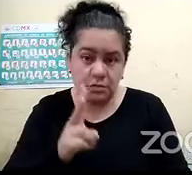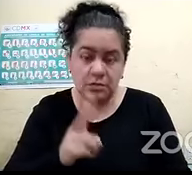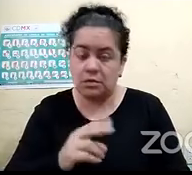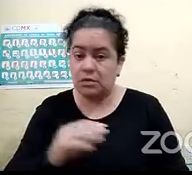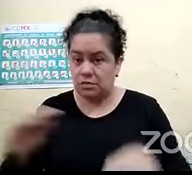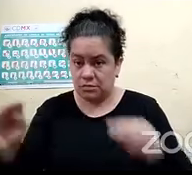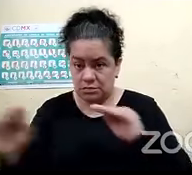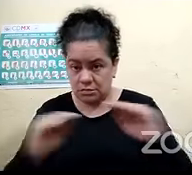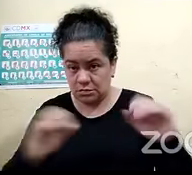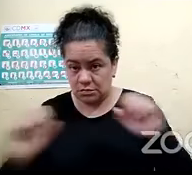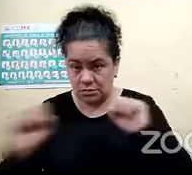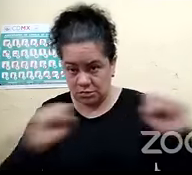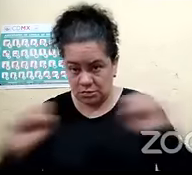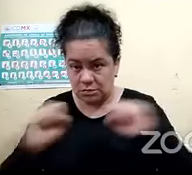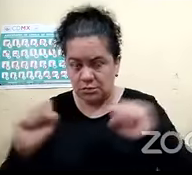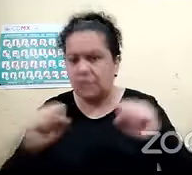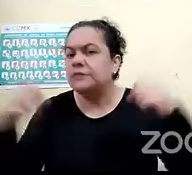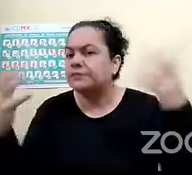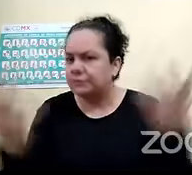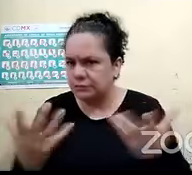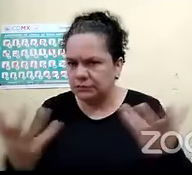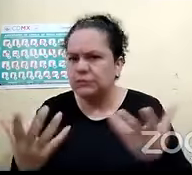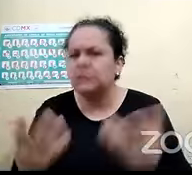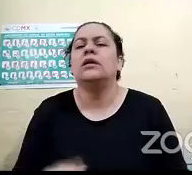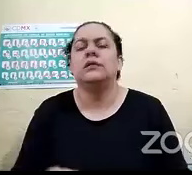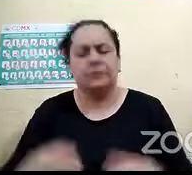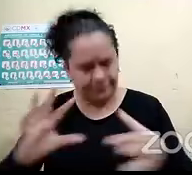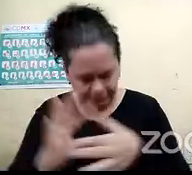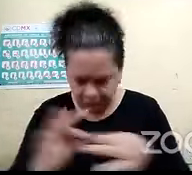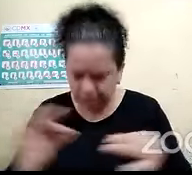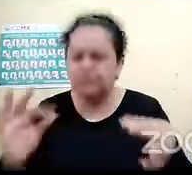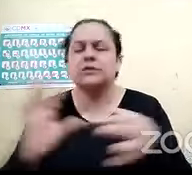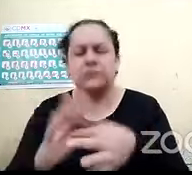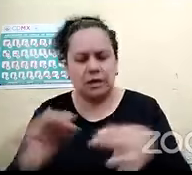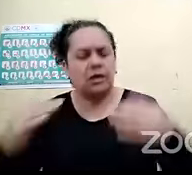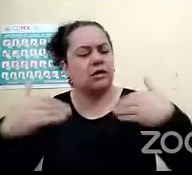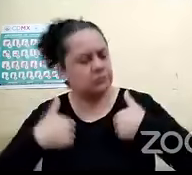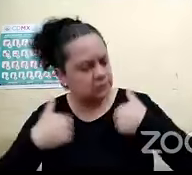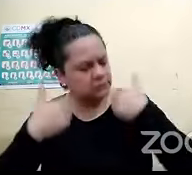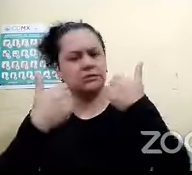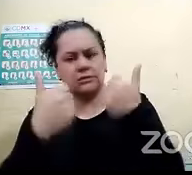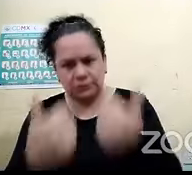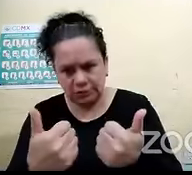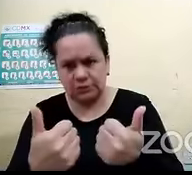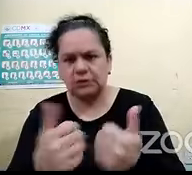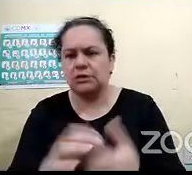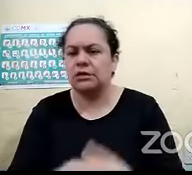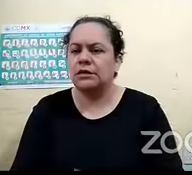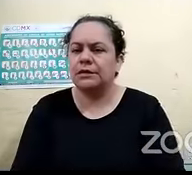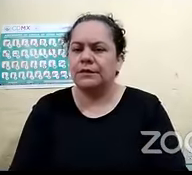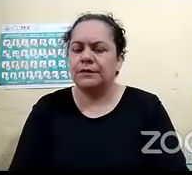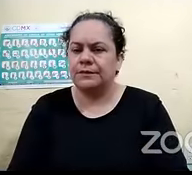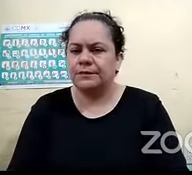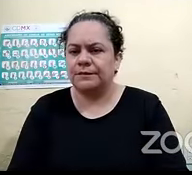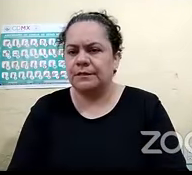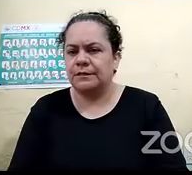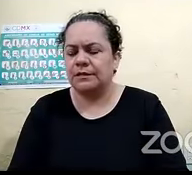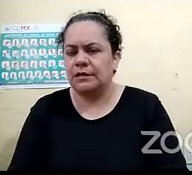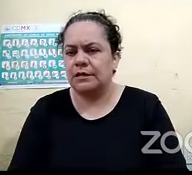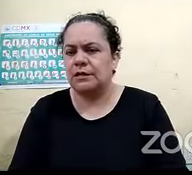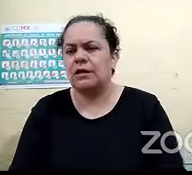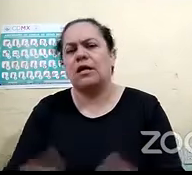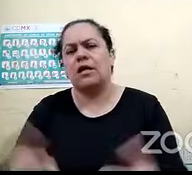esa vez y me explicó muy bien me explicaron este mis compañeros qué se iba a hacer cómo íbamos a salir